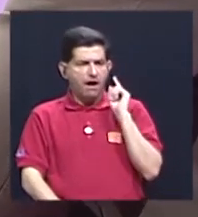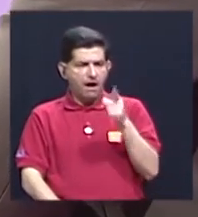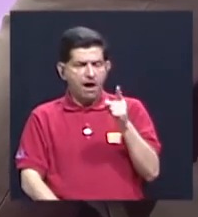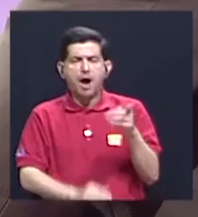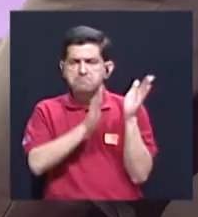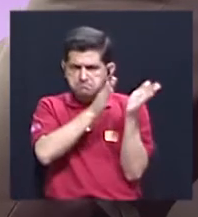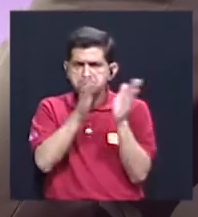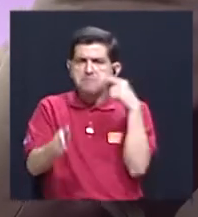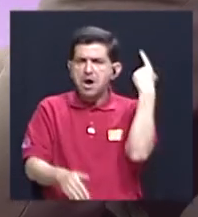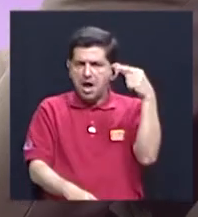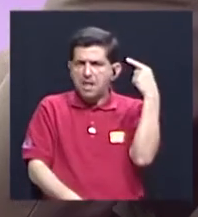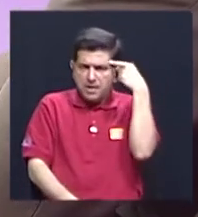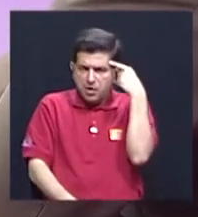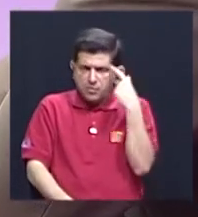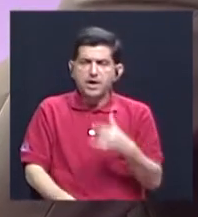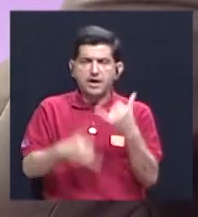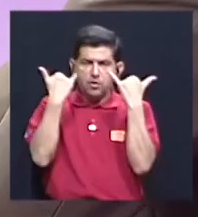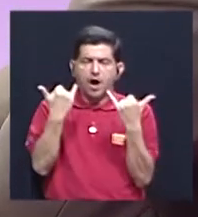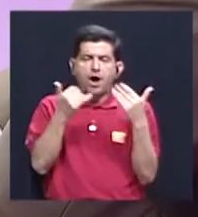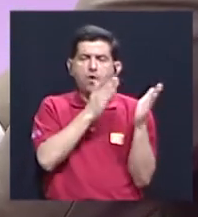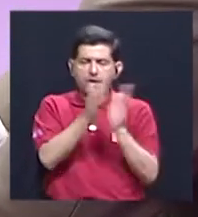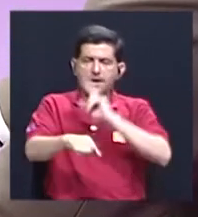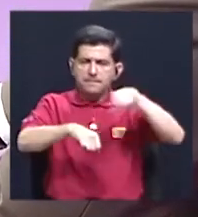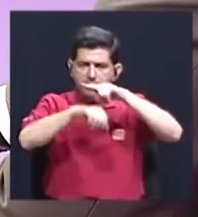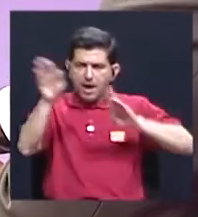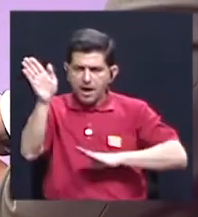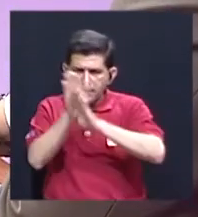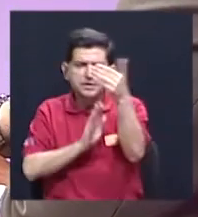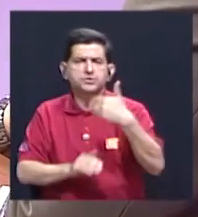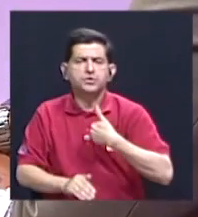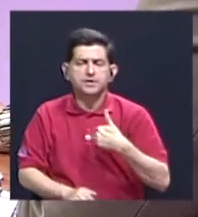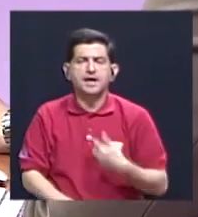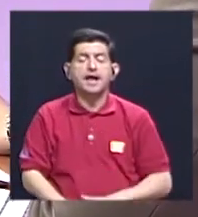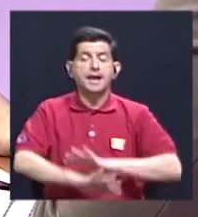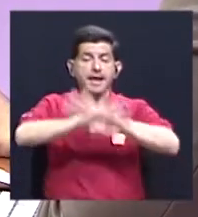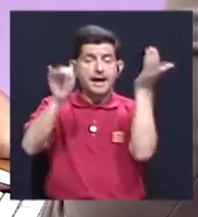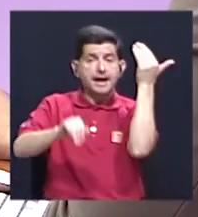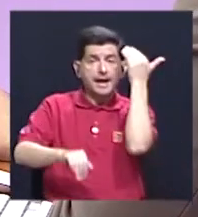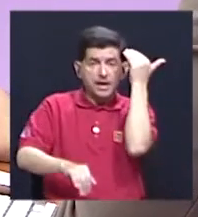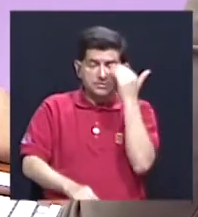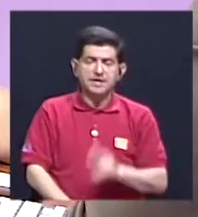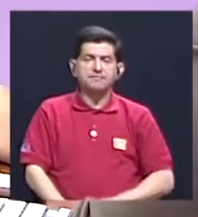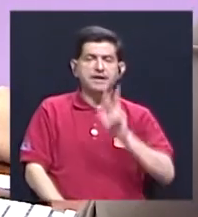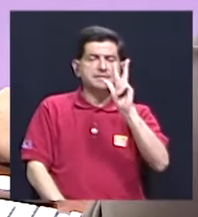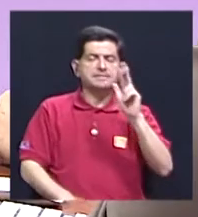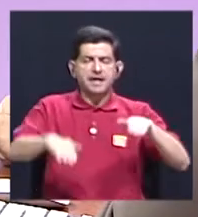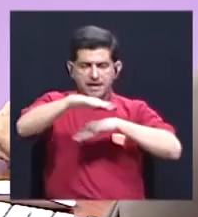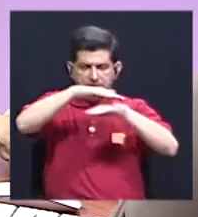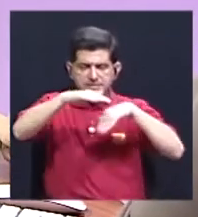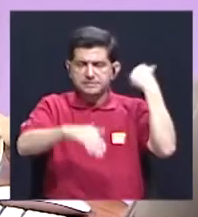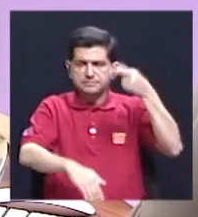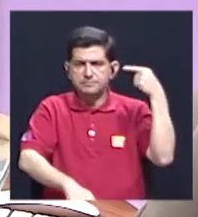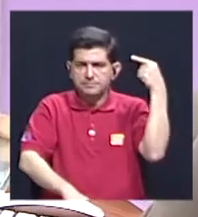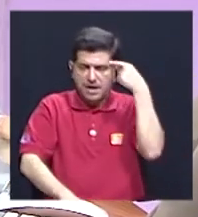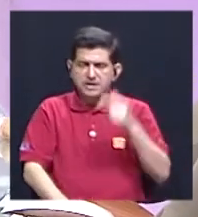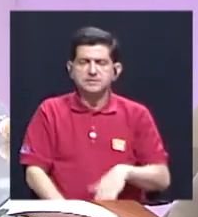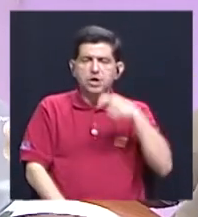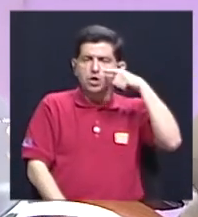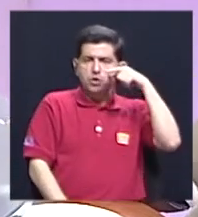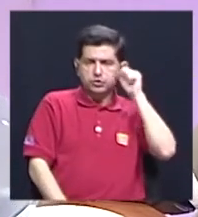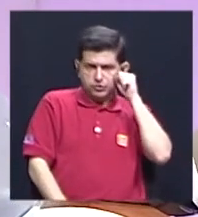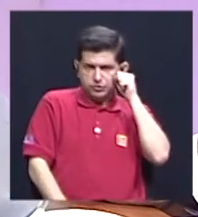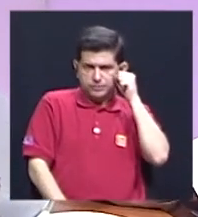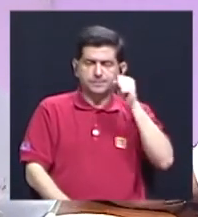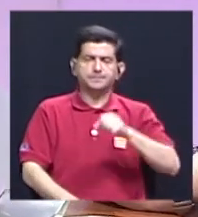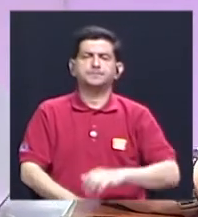un plan de gobierno, ahora tiene un plan nacional de desarrollo. Si hay algo que está claro, son esos tres pilares del gobierno de don Guillermo